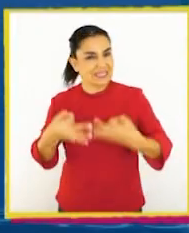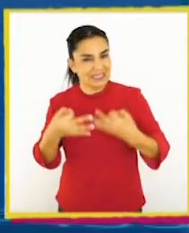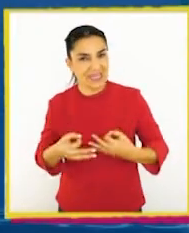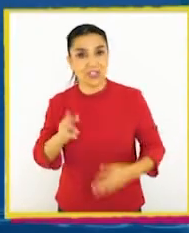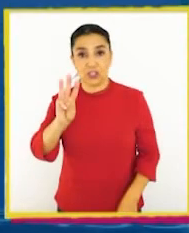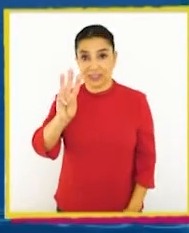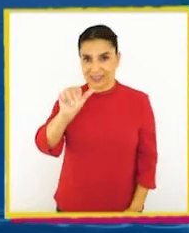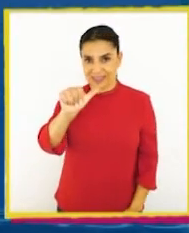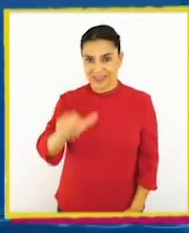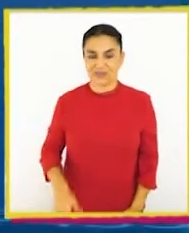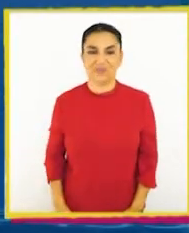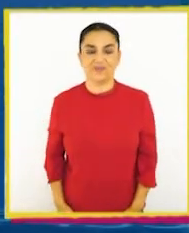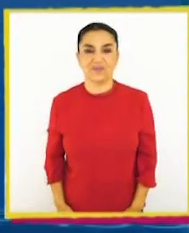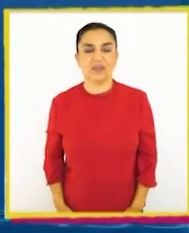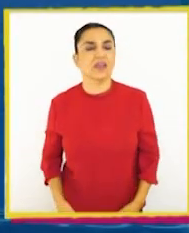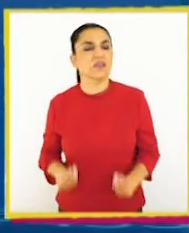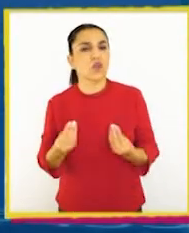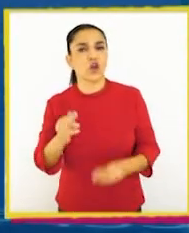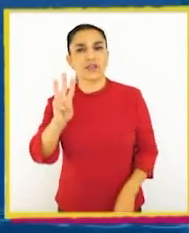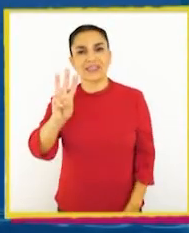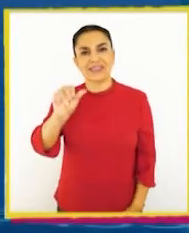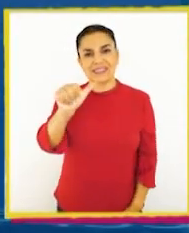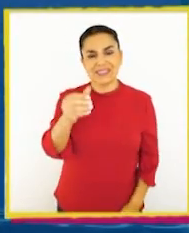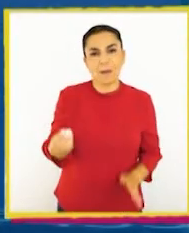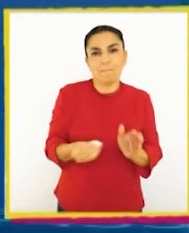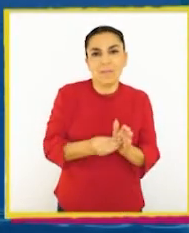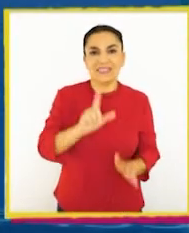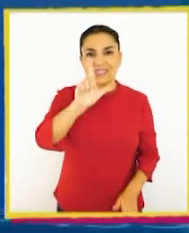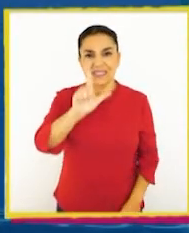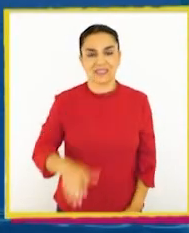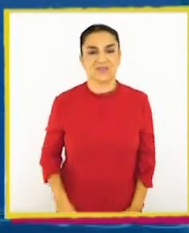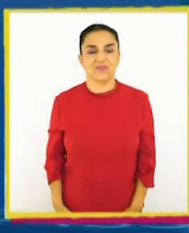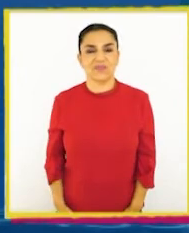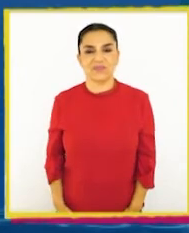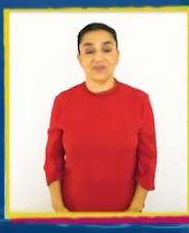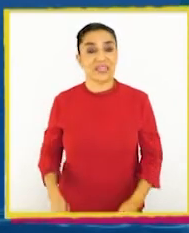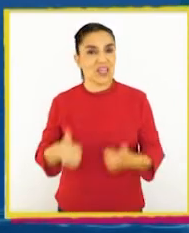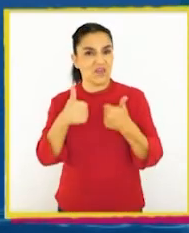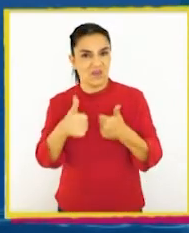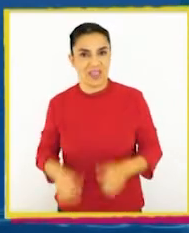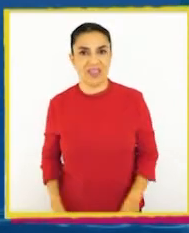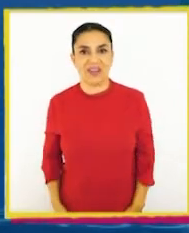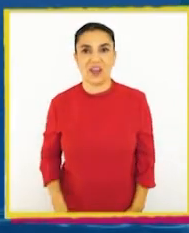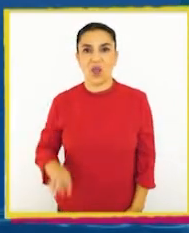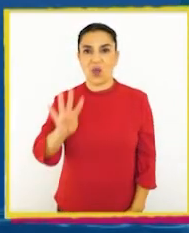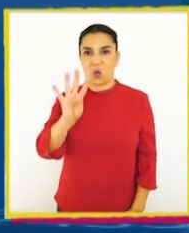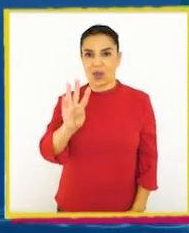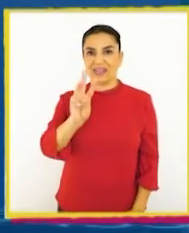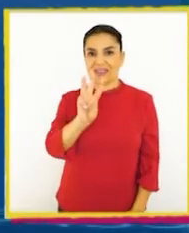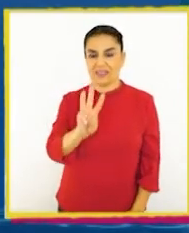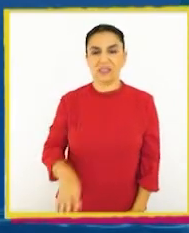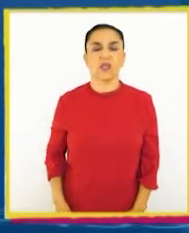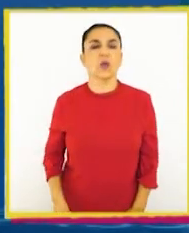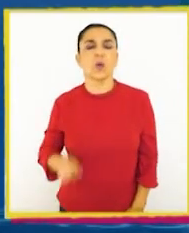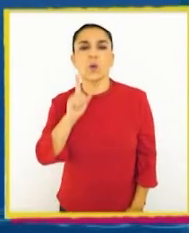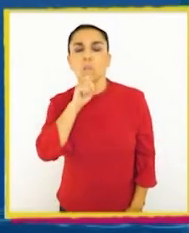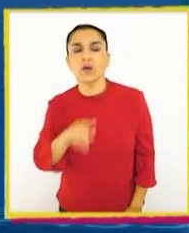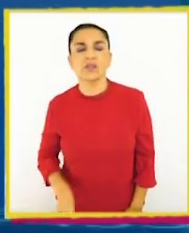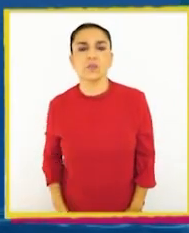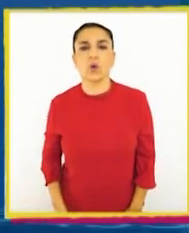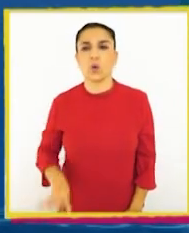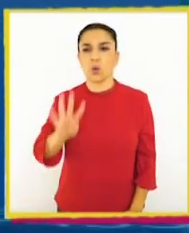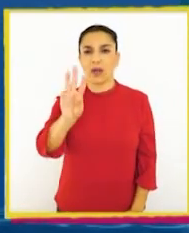¡Exacto! ¡Es treinta y seis! ¿Y cuánto es treinta y seis más siete? ¡Muy bien! ¡Cuarenta y tres! Y finalmente,